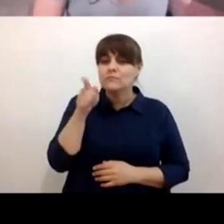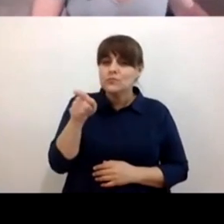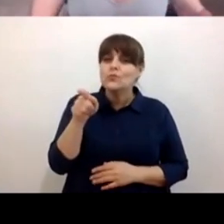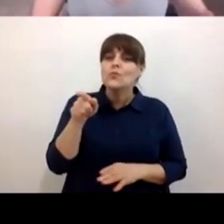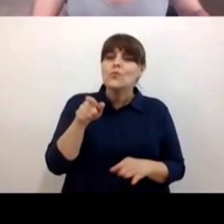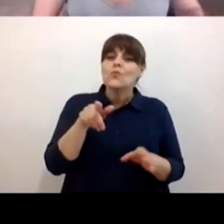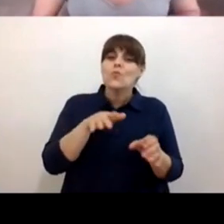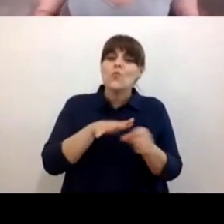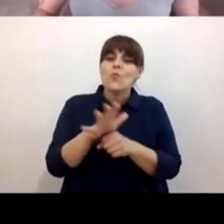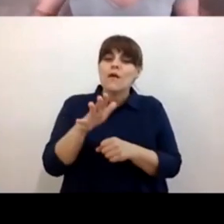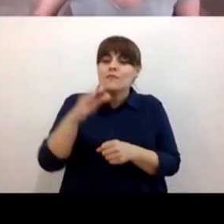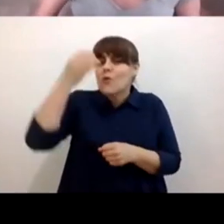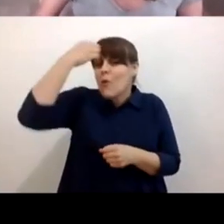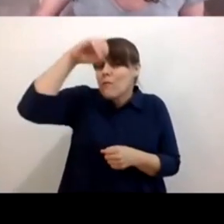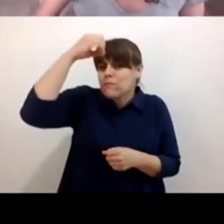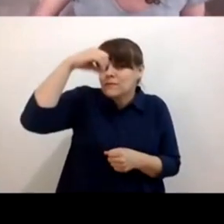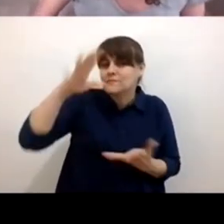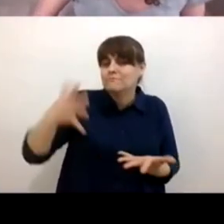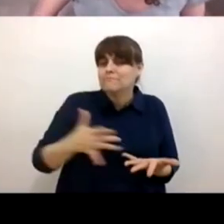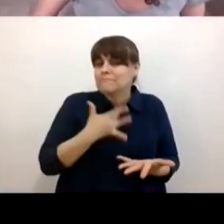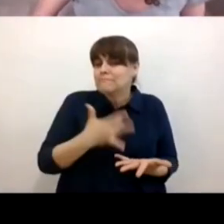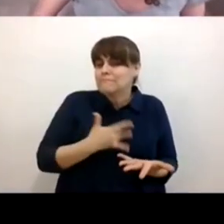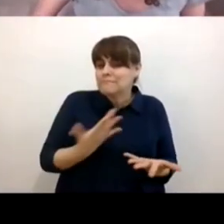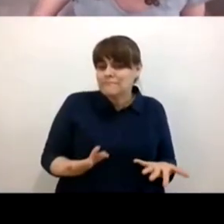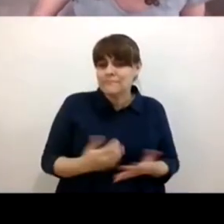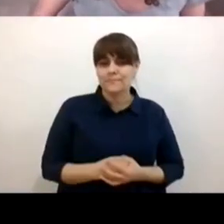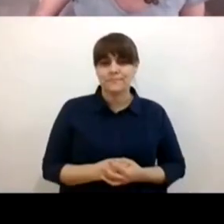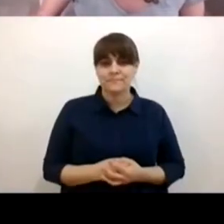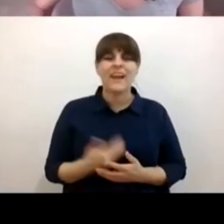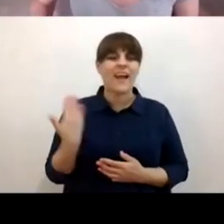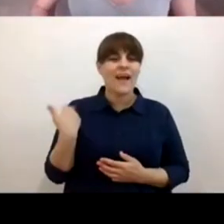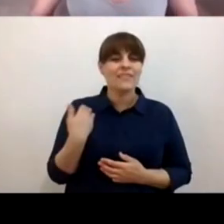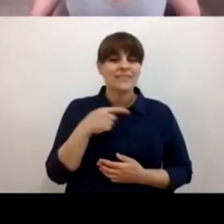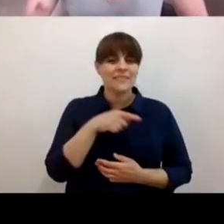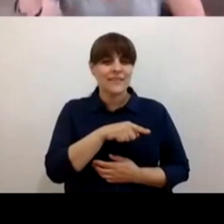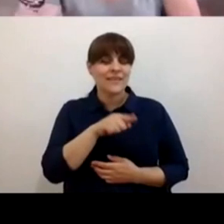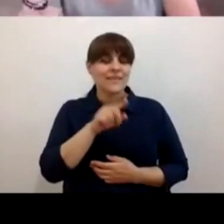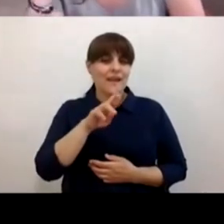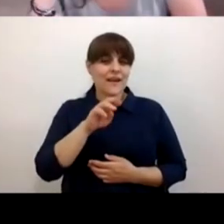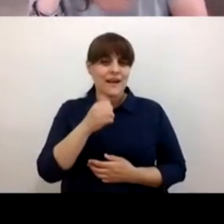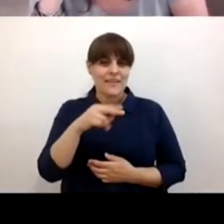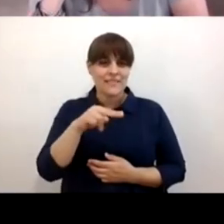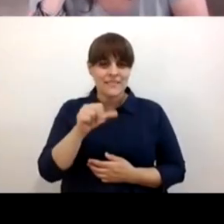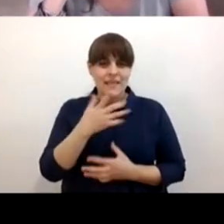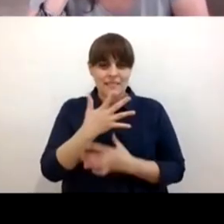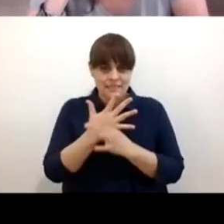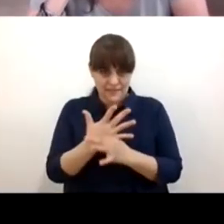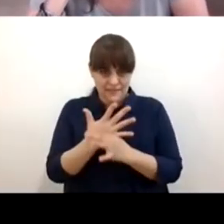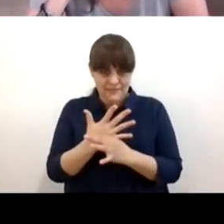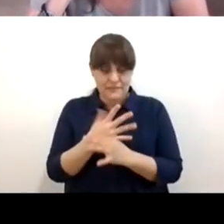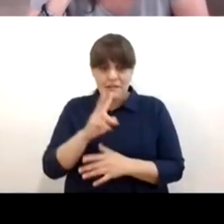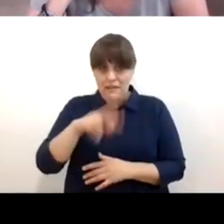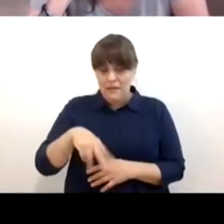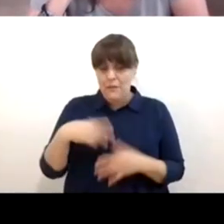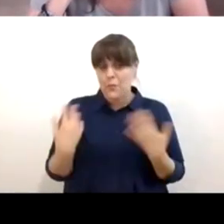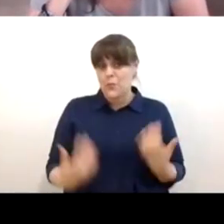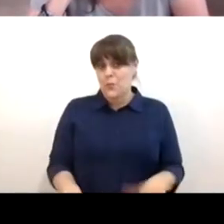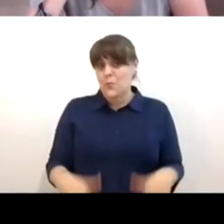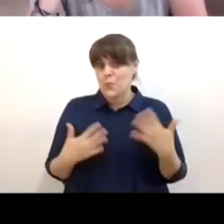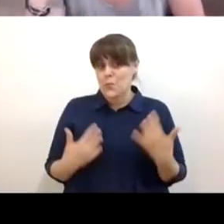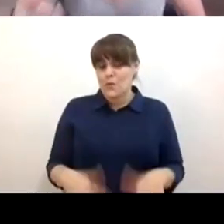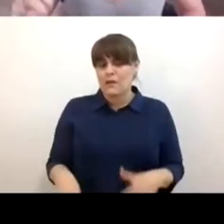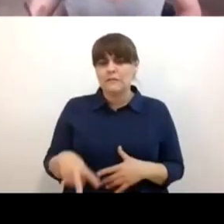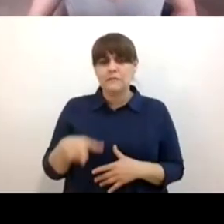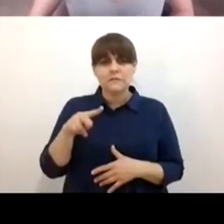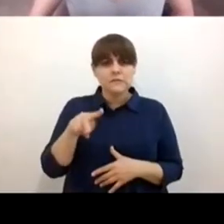gracias gracias bueno retomando lo que dice Reina es verdaderamente apasionante oírlas